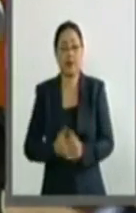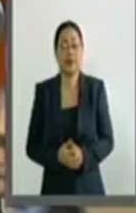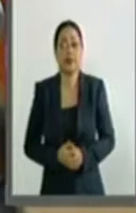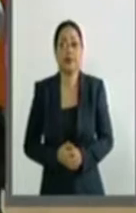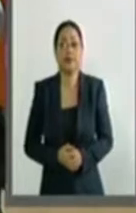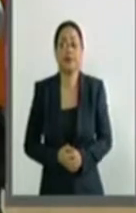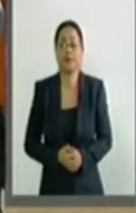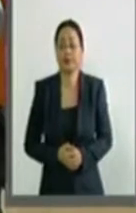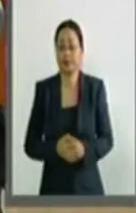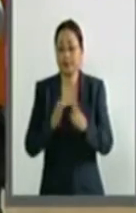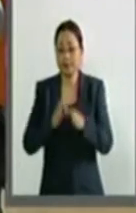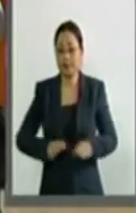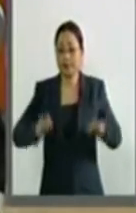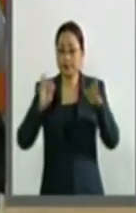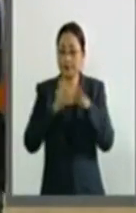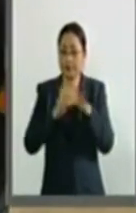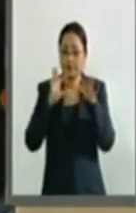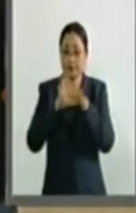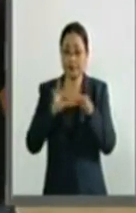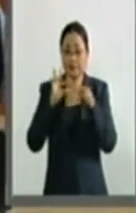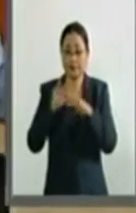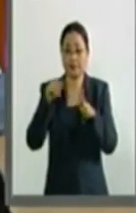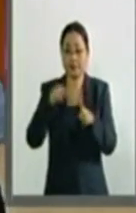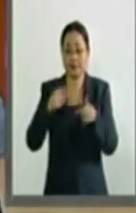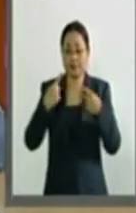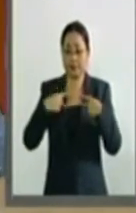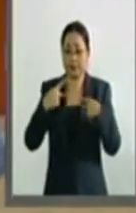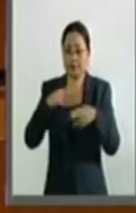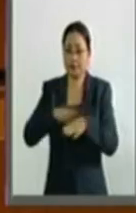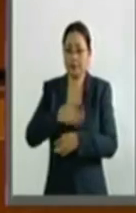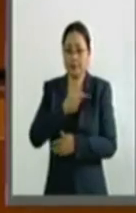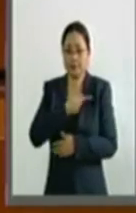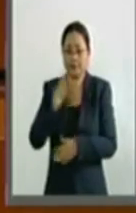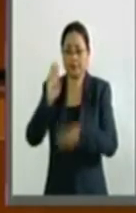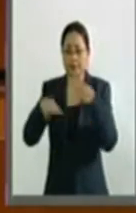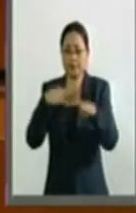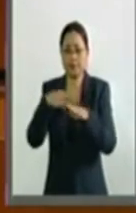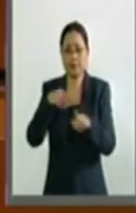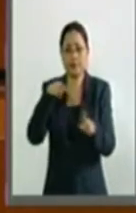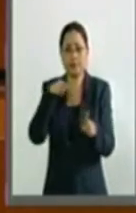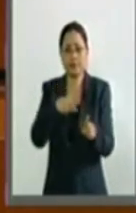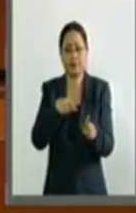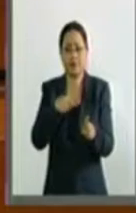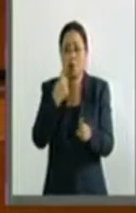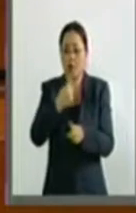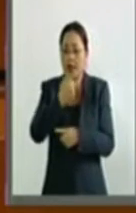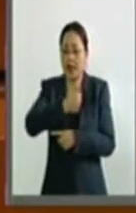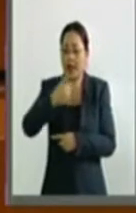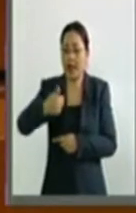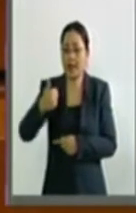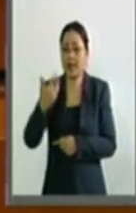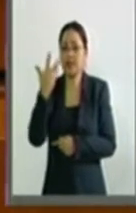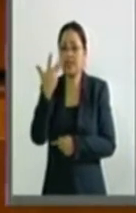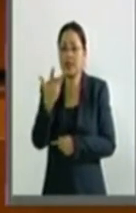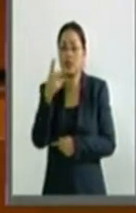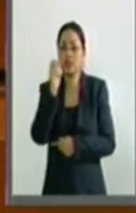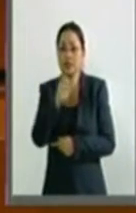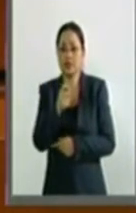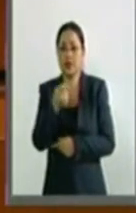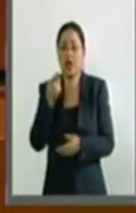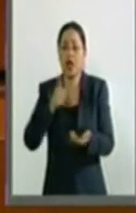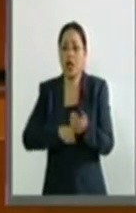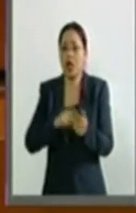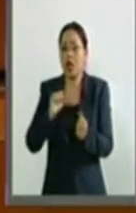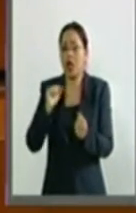Cabe señalar que entre las personas más pobres a nivel mundial, una de cada cinco se encuentra en